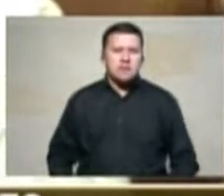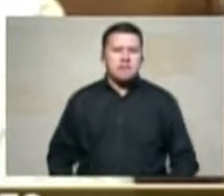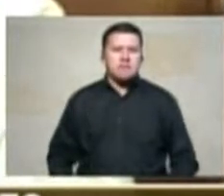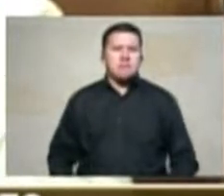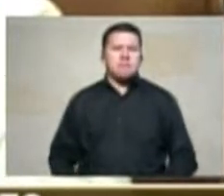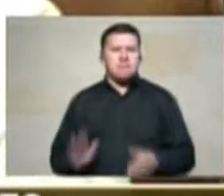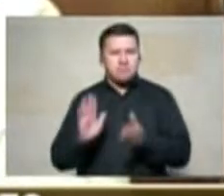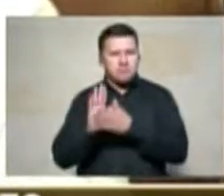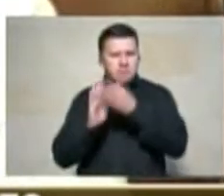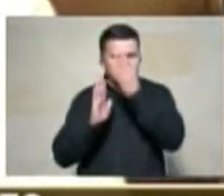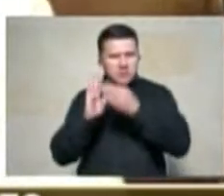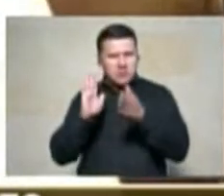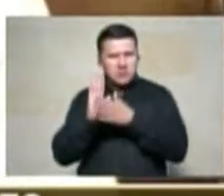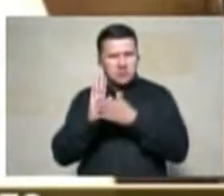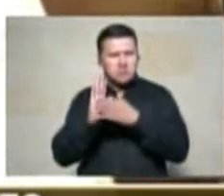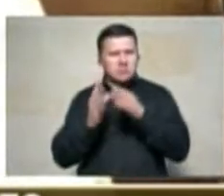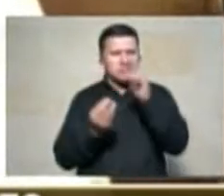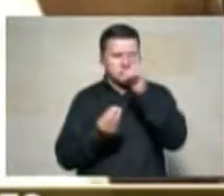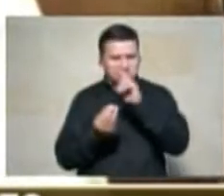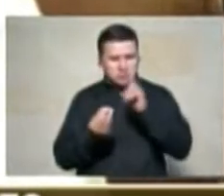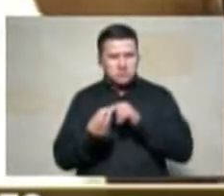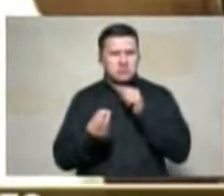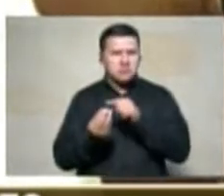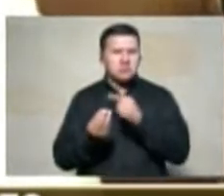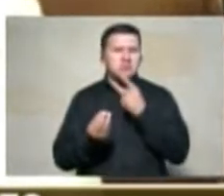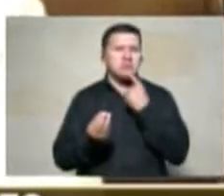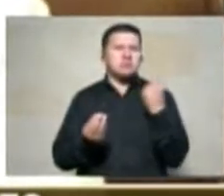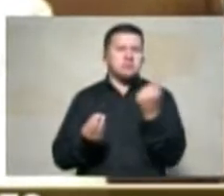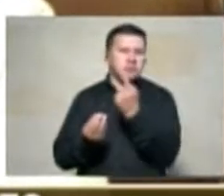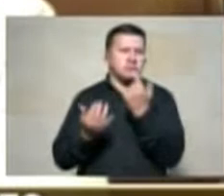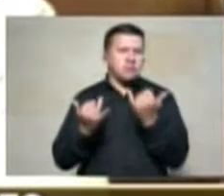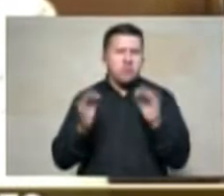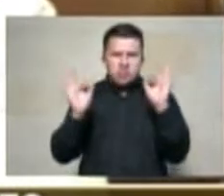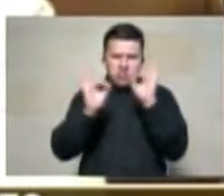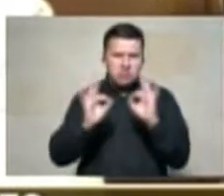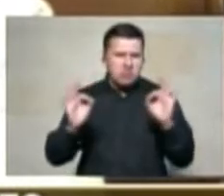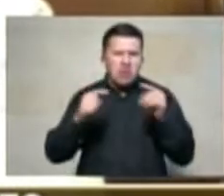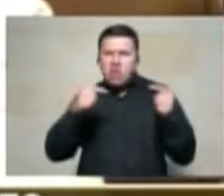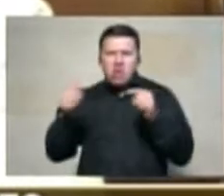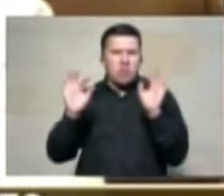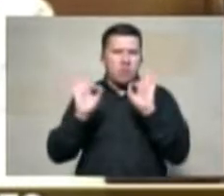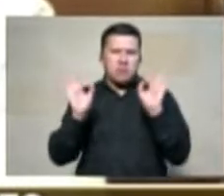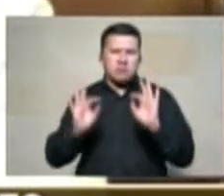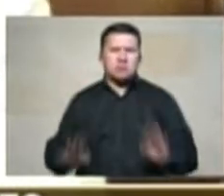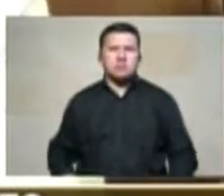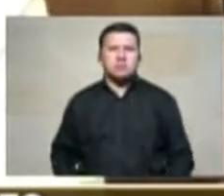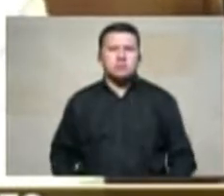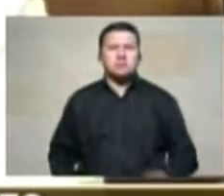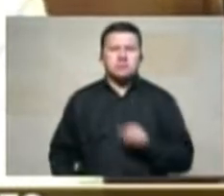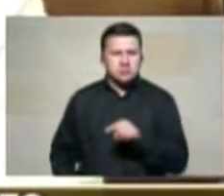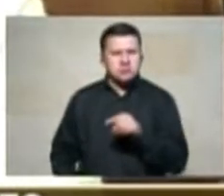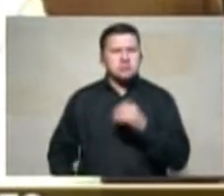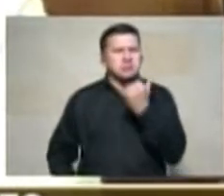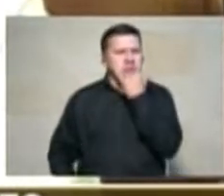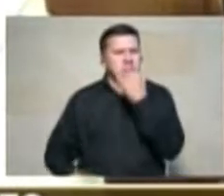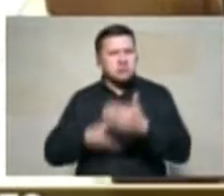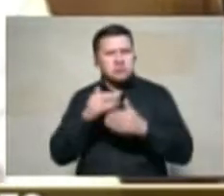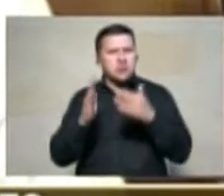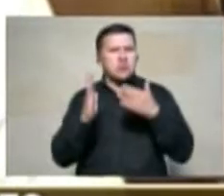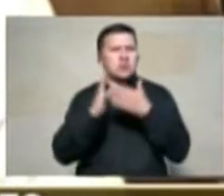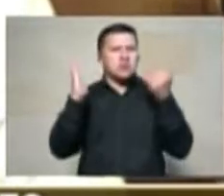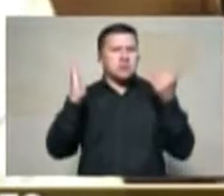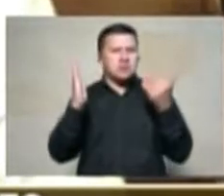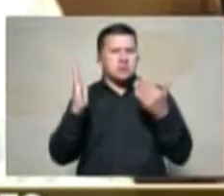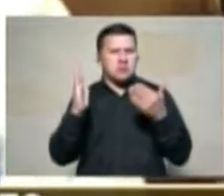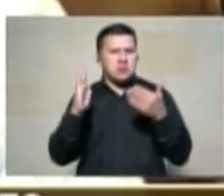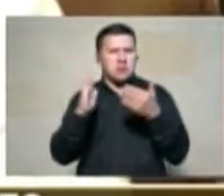tesis del centro democrático es que acá no hubo conflicto armado que acá lo que hubo es una amenaza